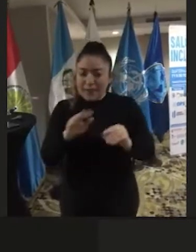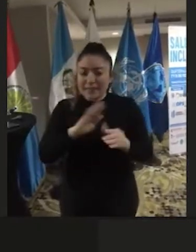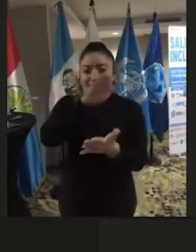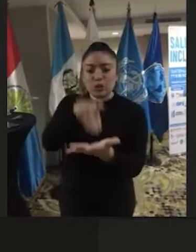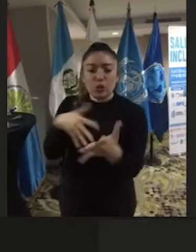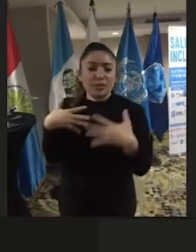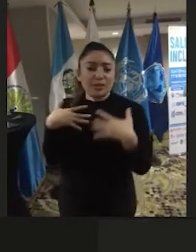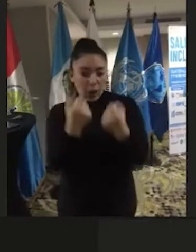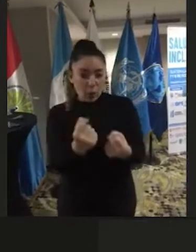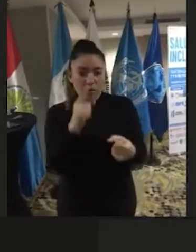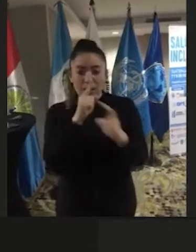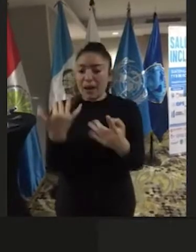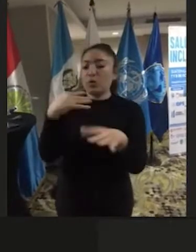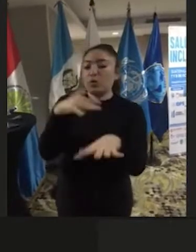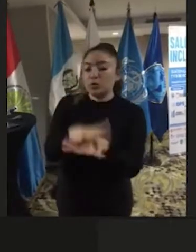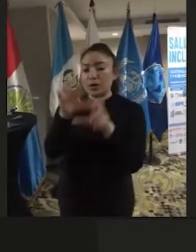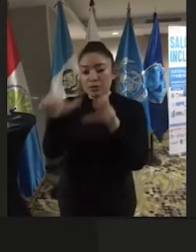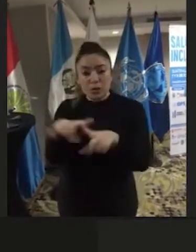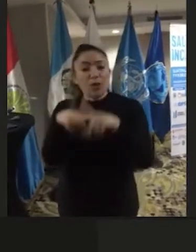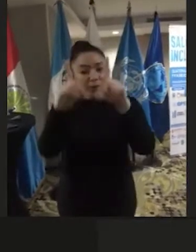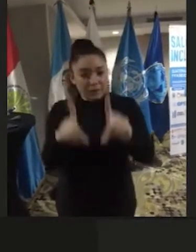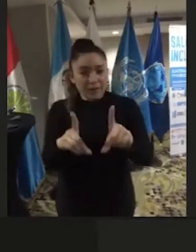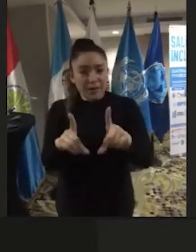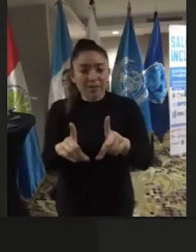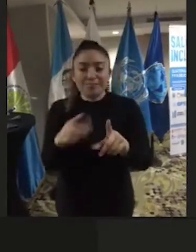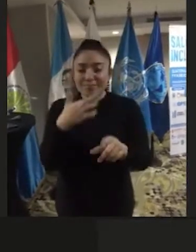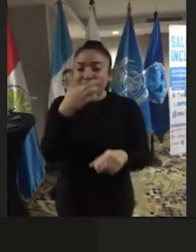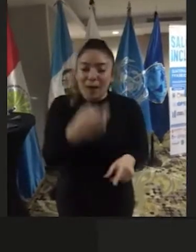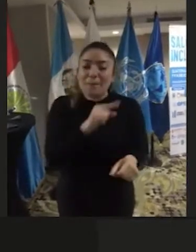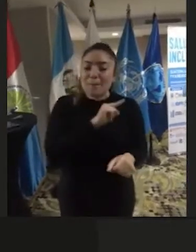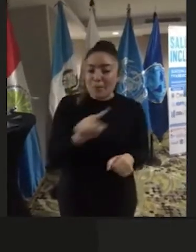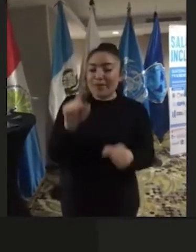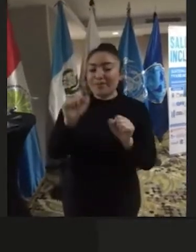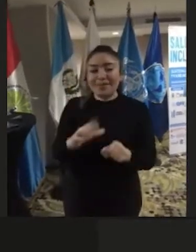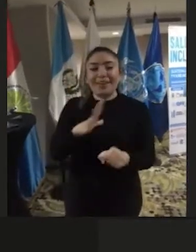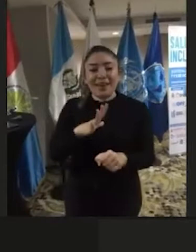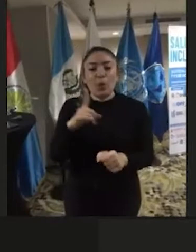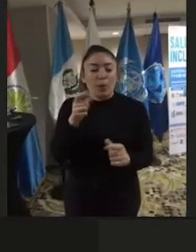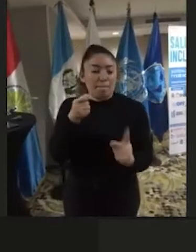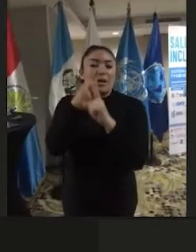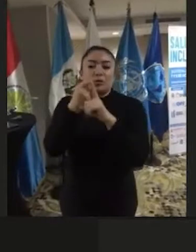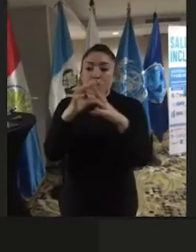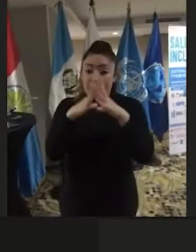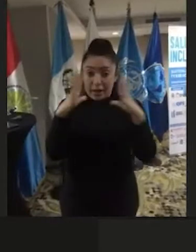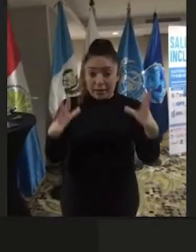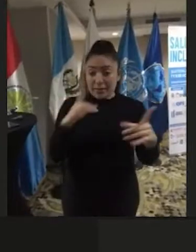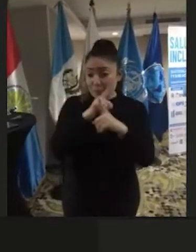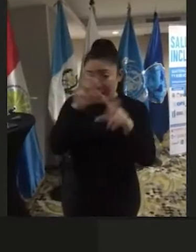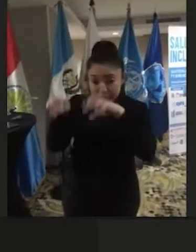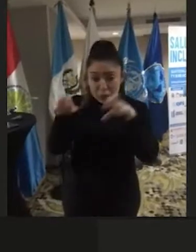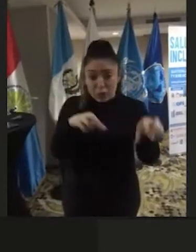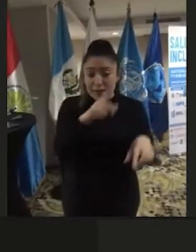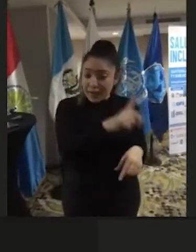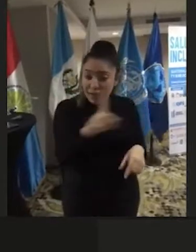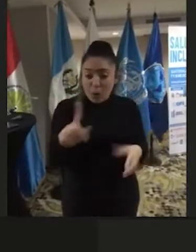salud y la inclusión de las personas con discapacidad, realmente pueda tener un impacto que la gente en cada una de las